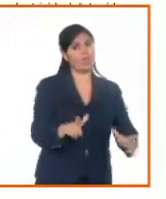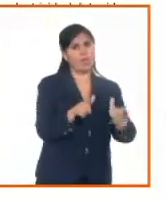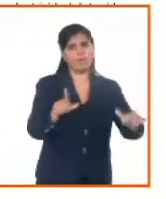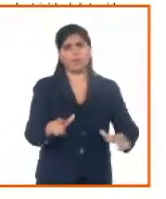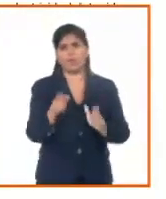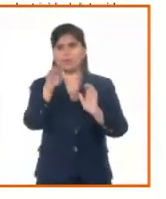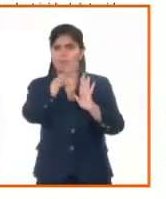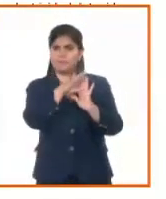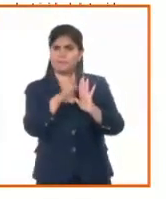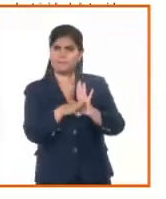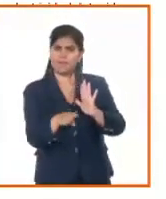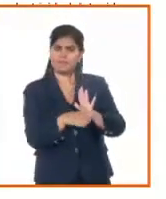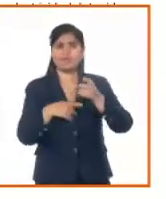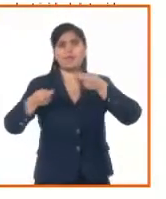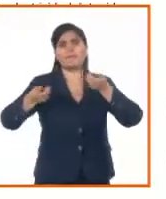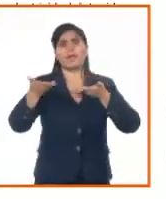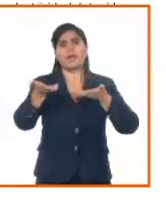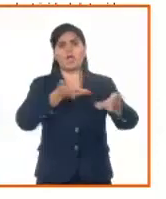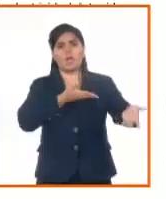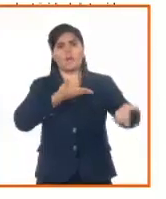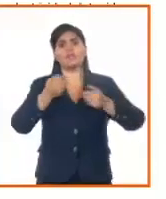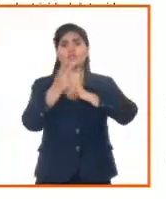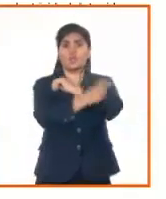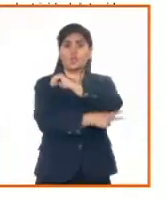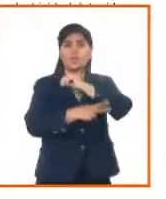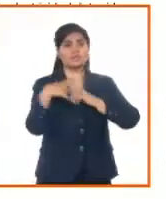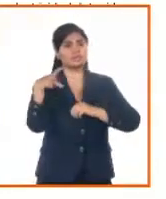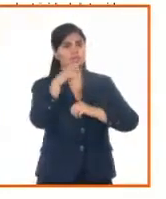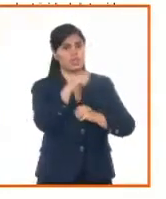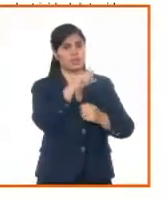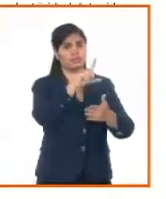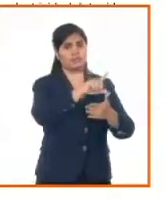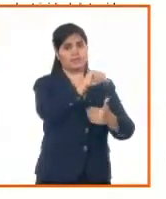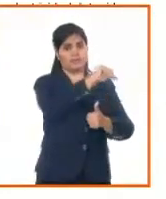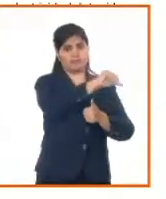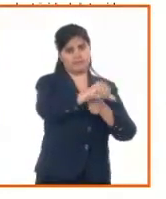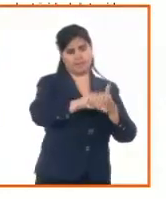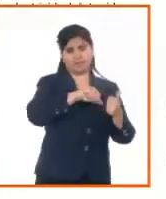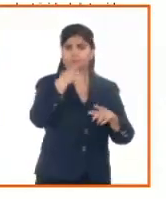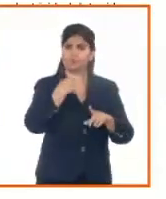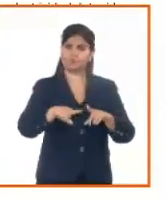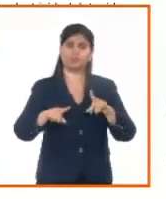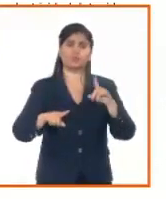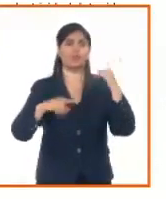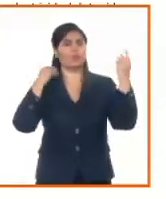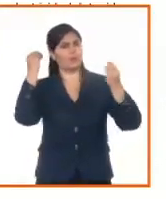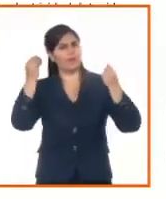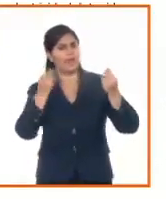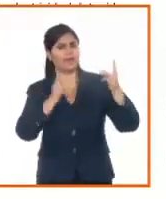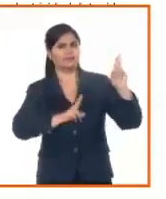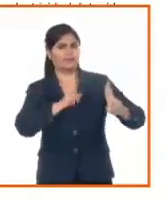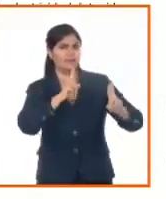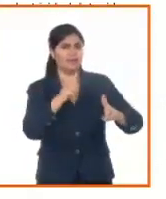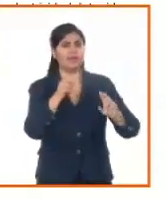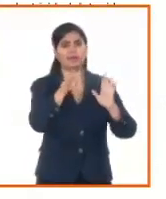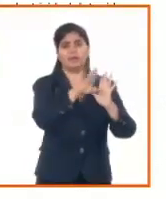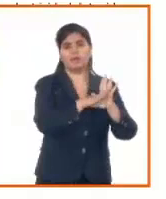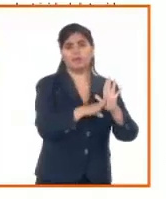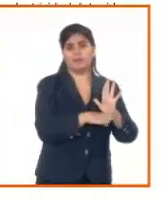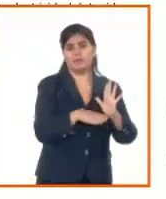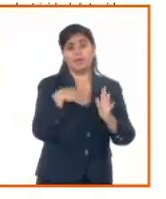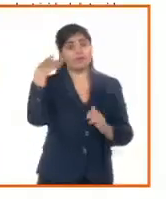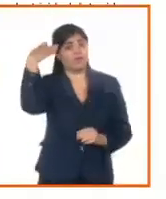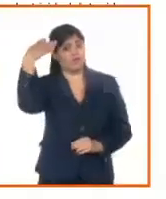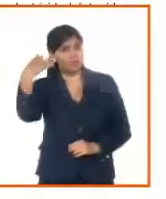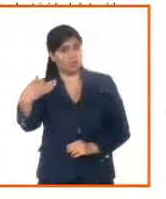faciliten el comercio entre estos países y además realizará un análisis de viabilidad y acciones que deriven en un acceso